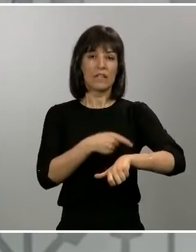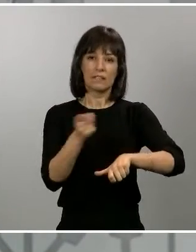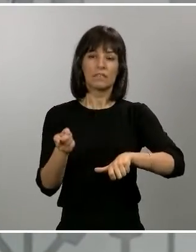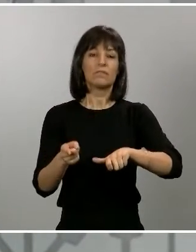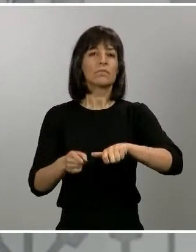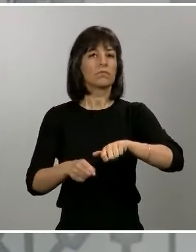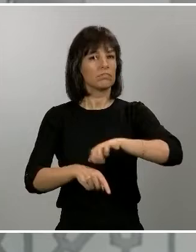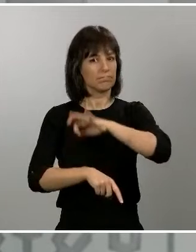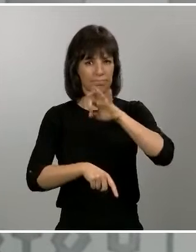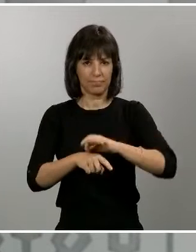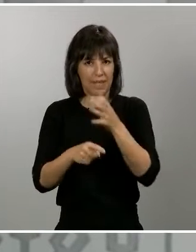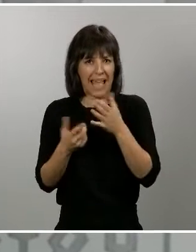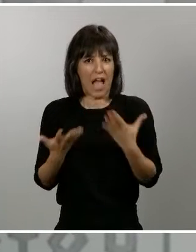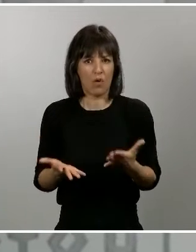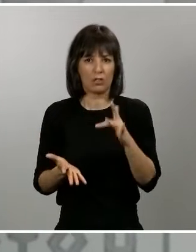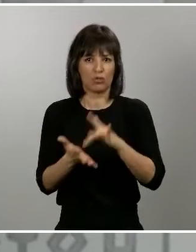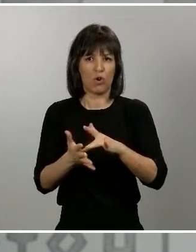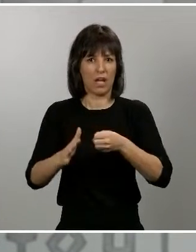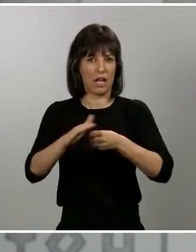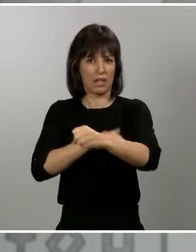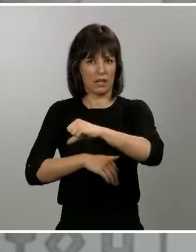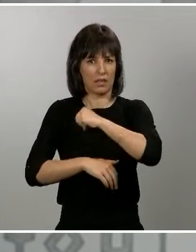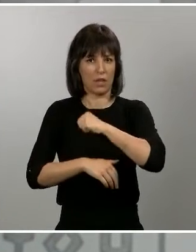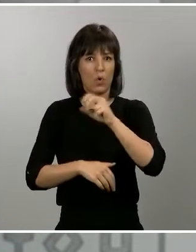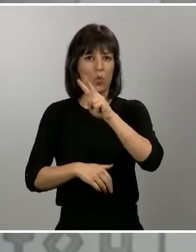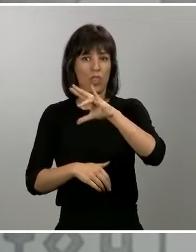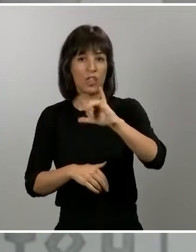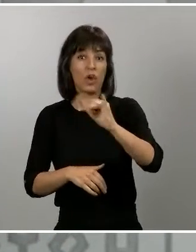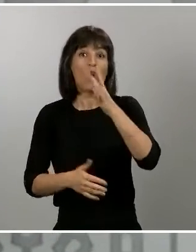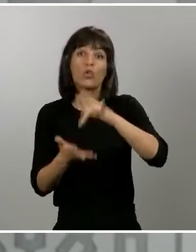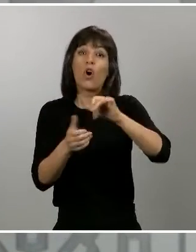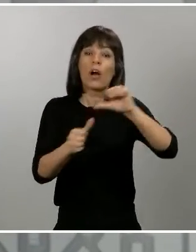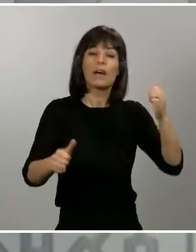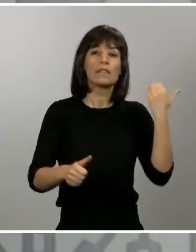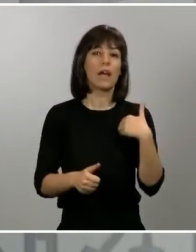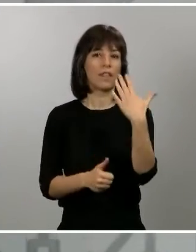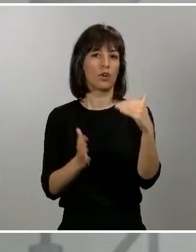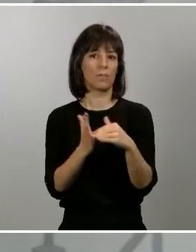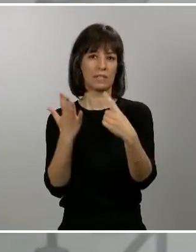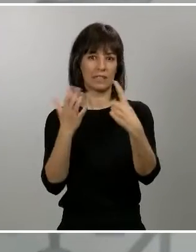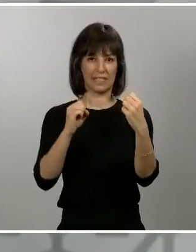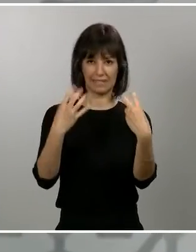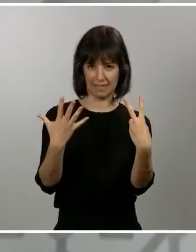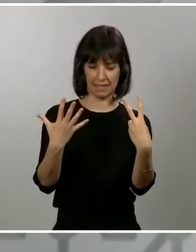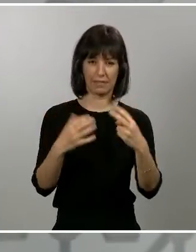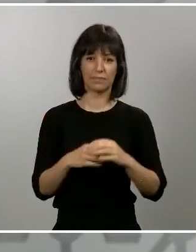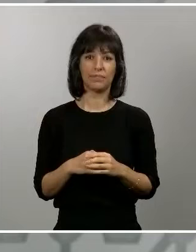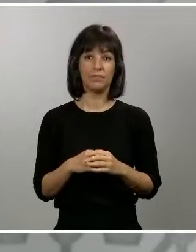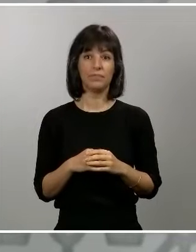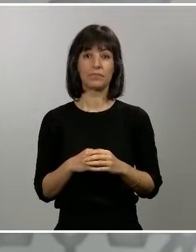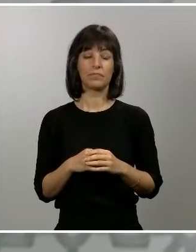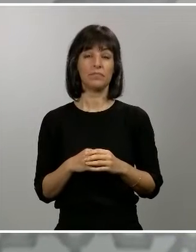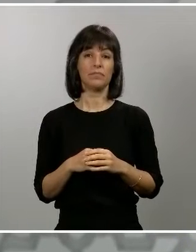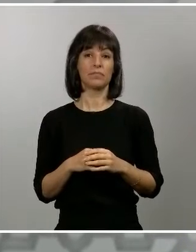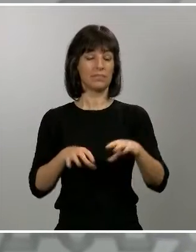necesitado ingreso en UCI es de 5.607 y que de forma global se han producido 8